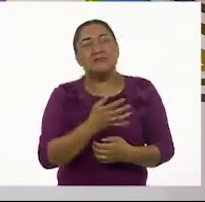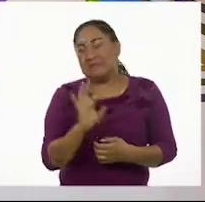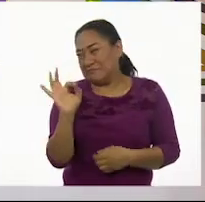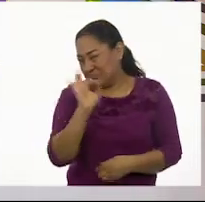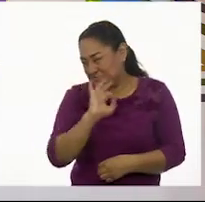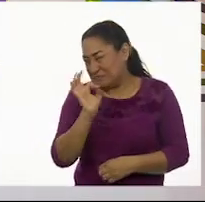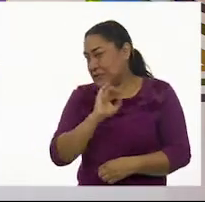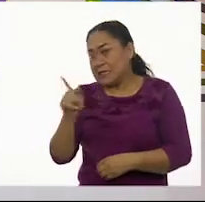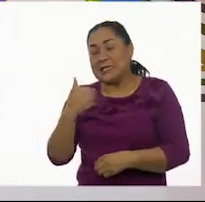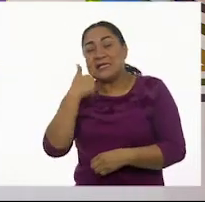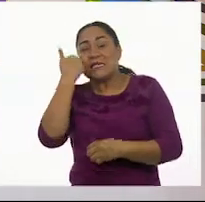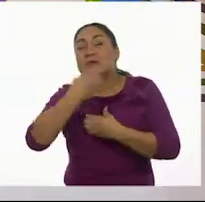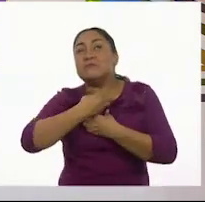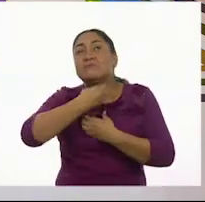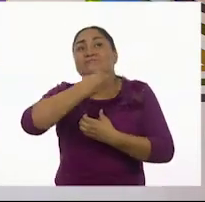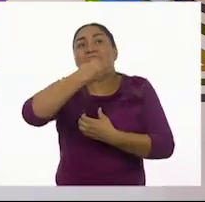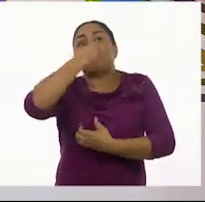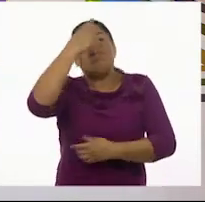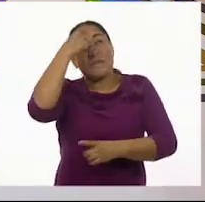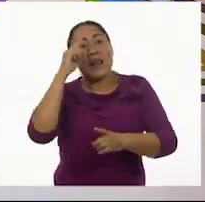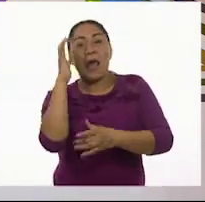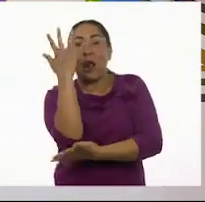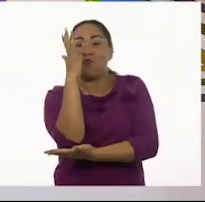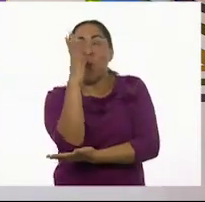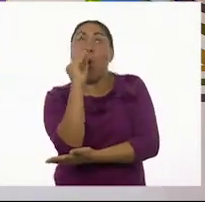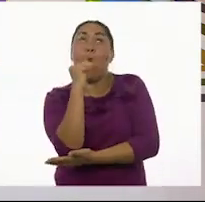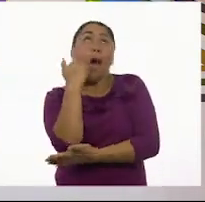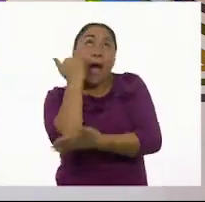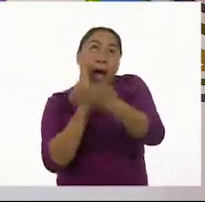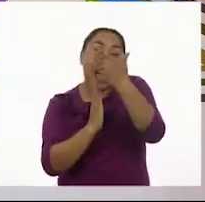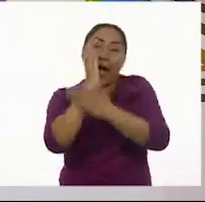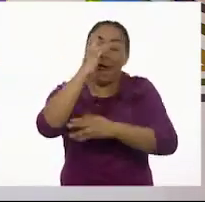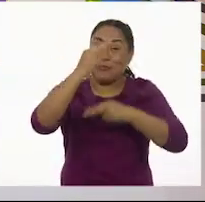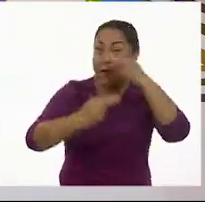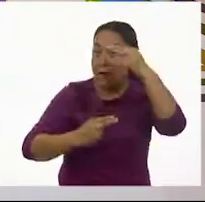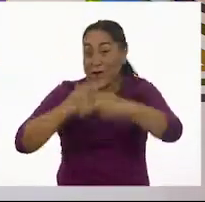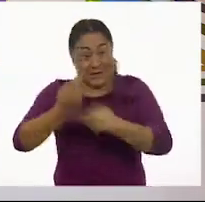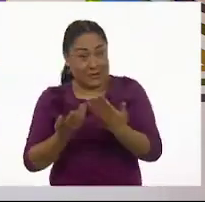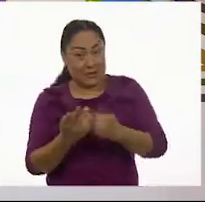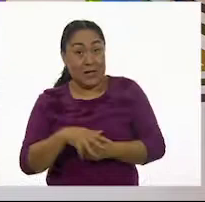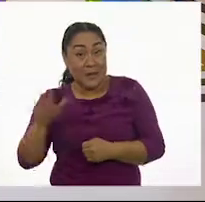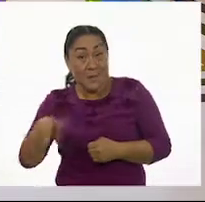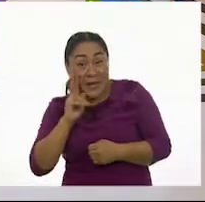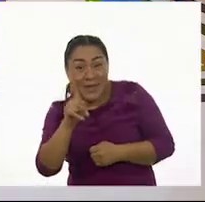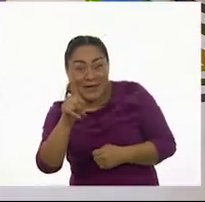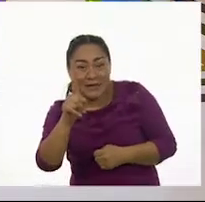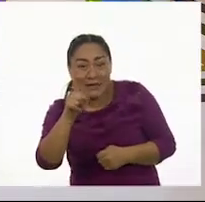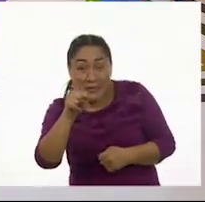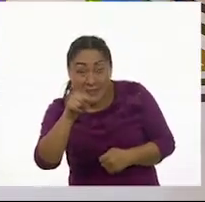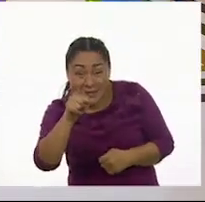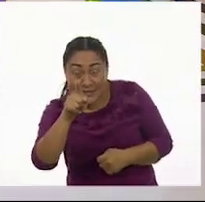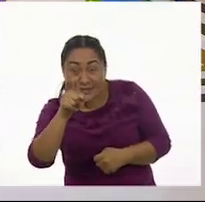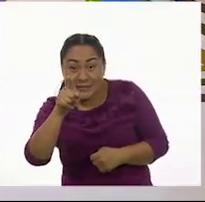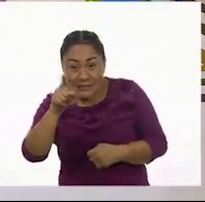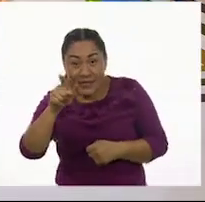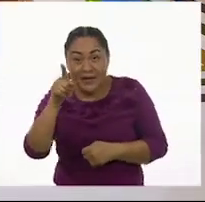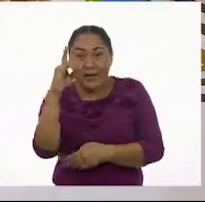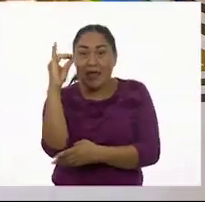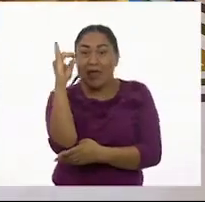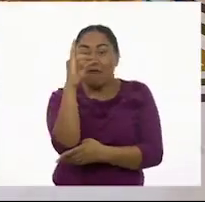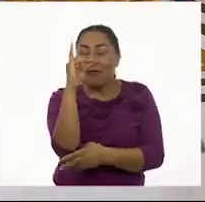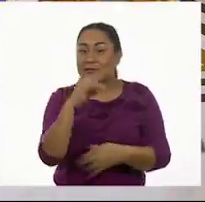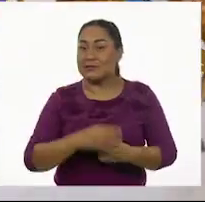alcanzar las copas de los árboles o llegar hasta las nubes. Entonces, mira, como este que está en el salón. ¡Ay, ay, ahí va pasando! La jirafa.